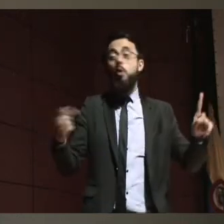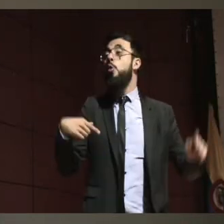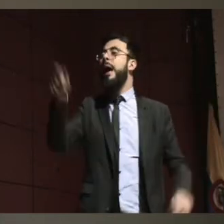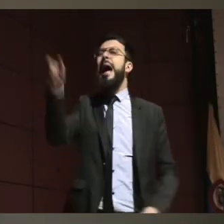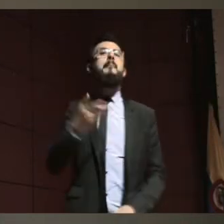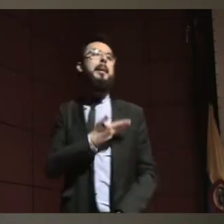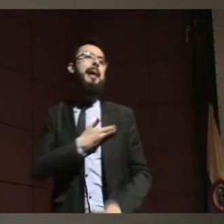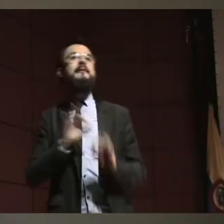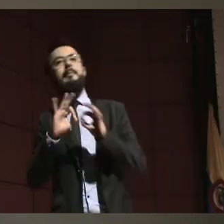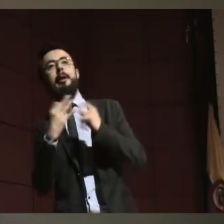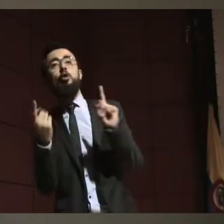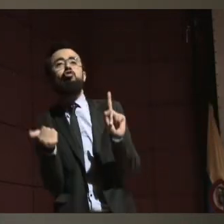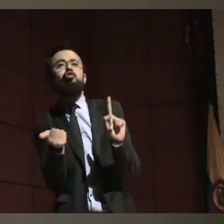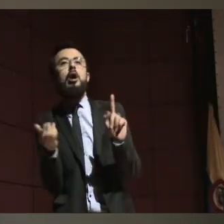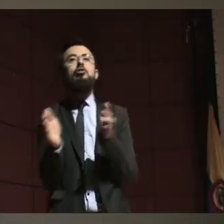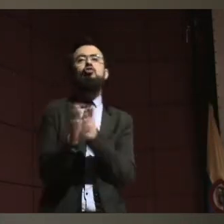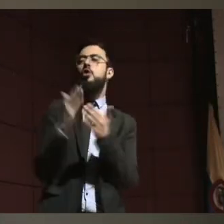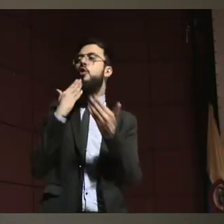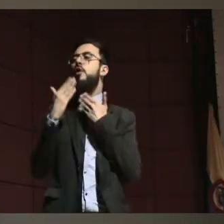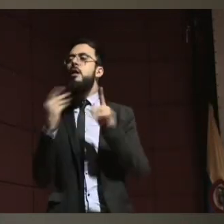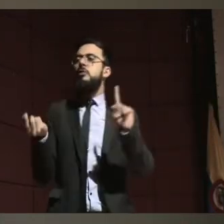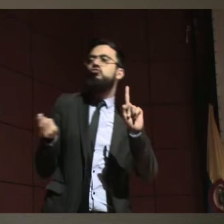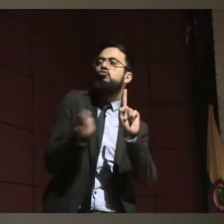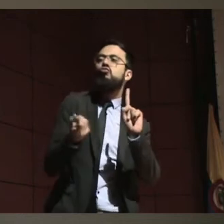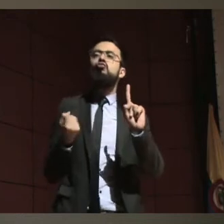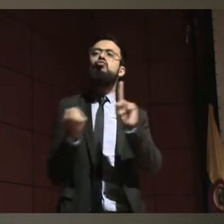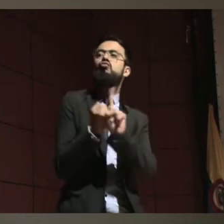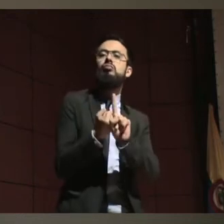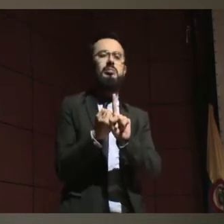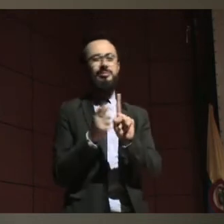Esta es otra parte más de la toma de decisiones.